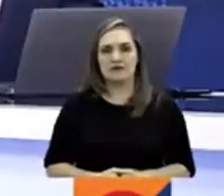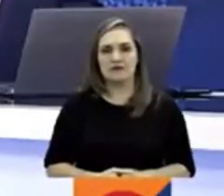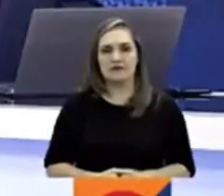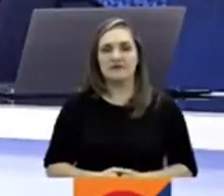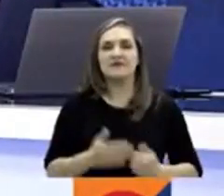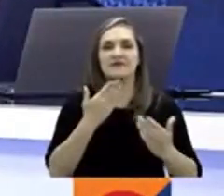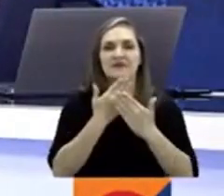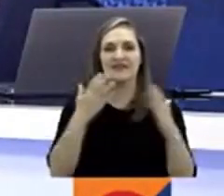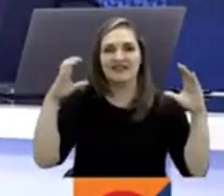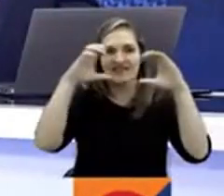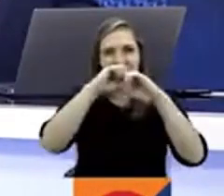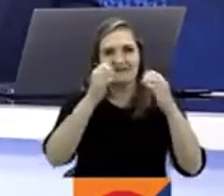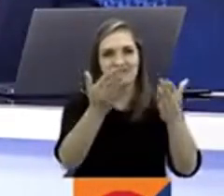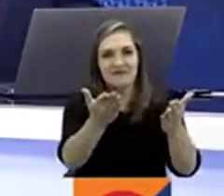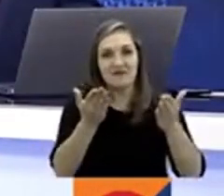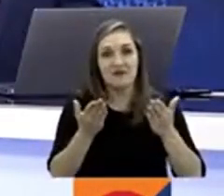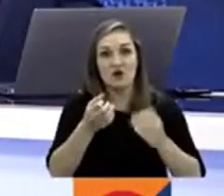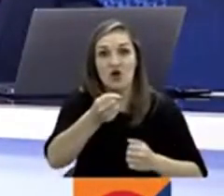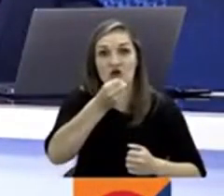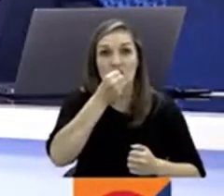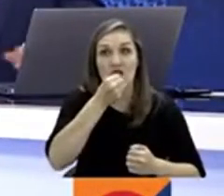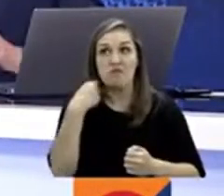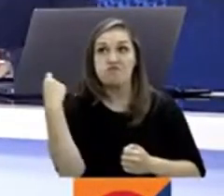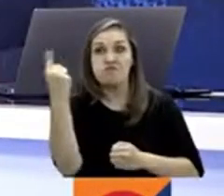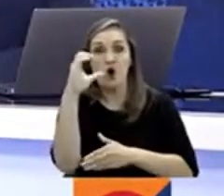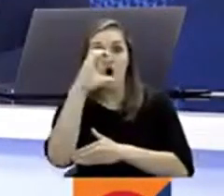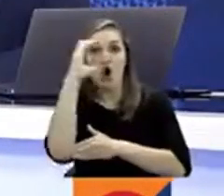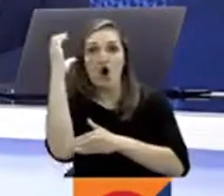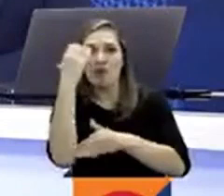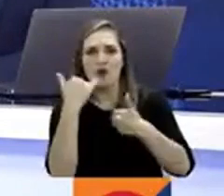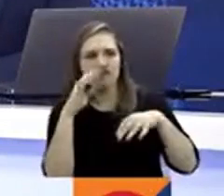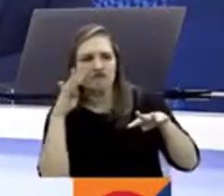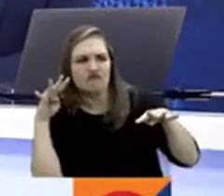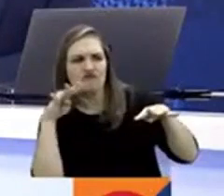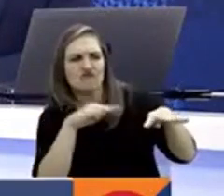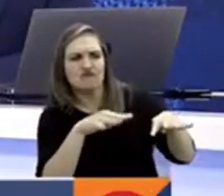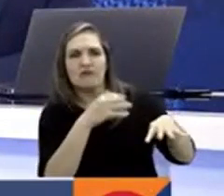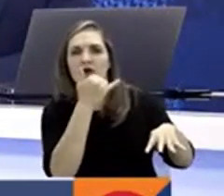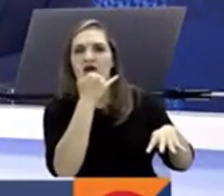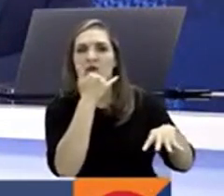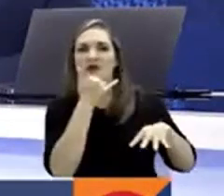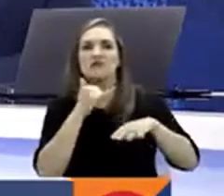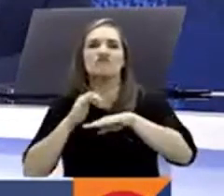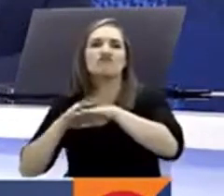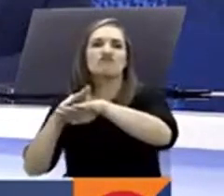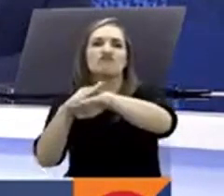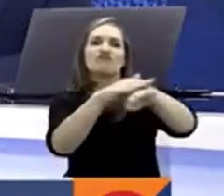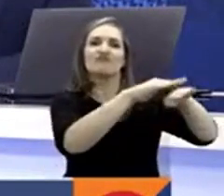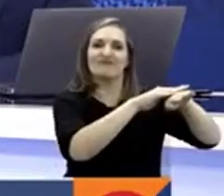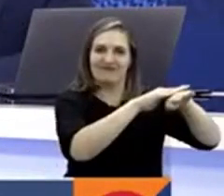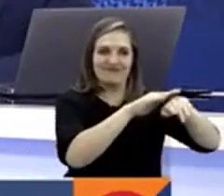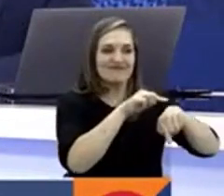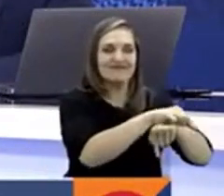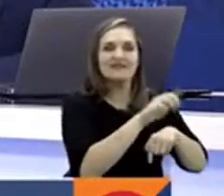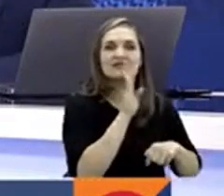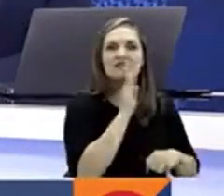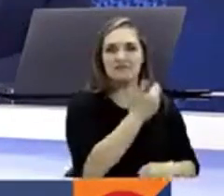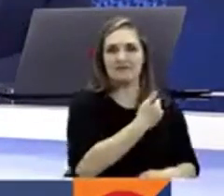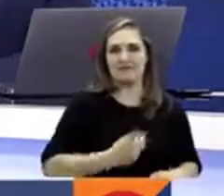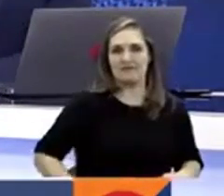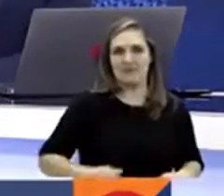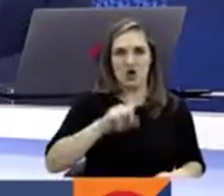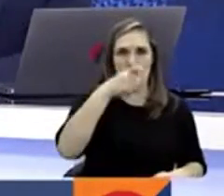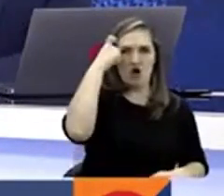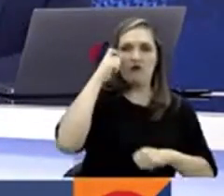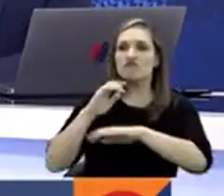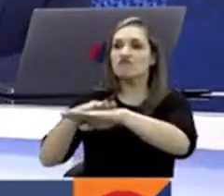Buenas noches, bienvenidos. La noticia en el país giró en torno a la convocatoria del gobierno a salir a las calles a defender lo que ha llamado las